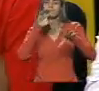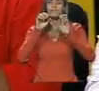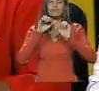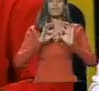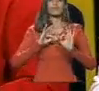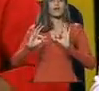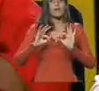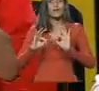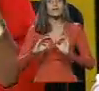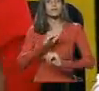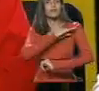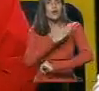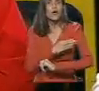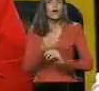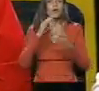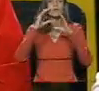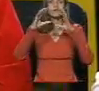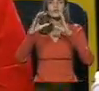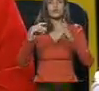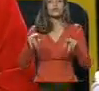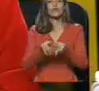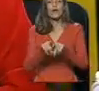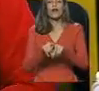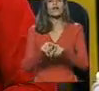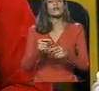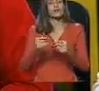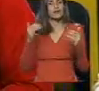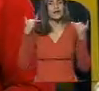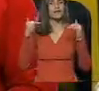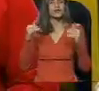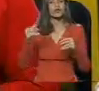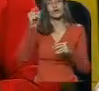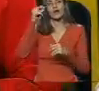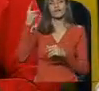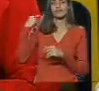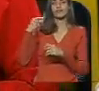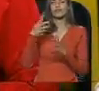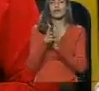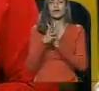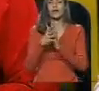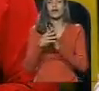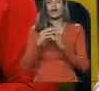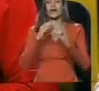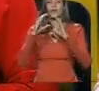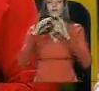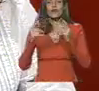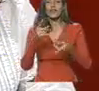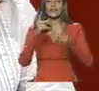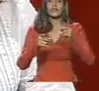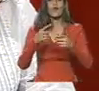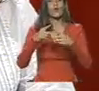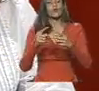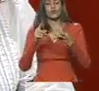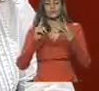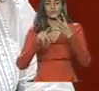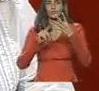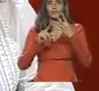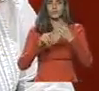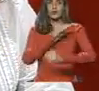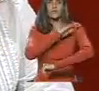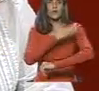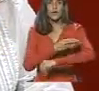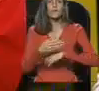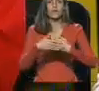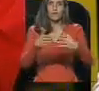del martes de celebración de los medios alternativos. El cuarto elemento es el que tiene que ver con el poder popular. Y lo